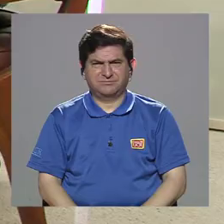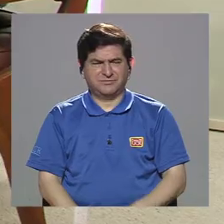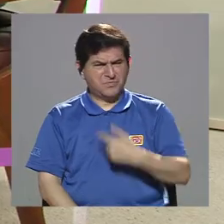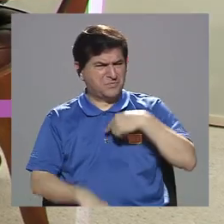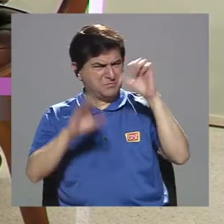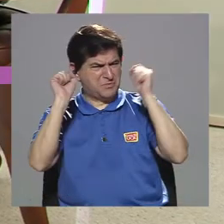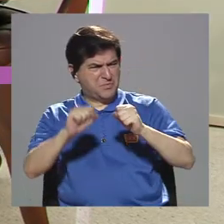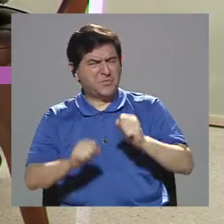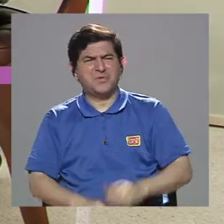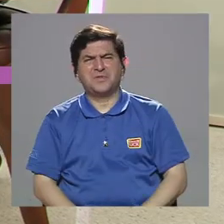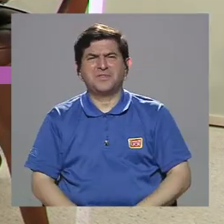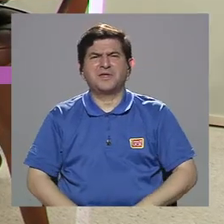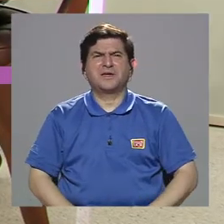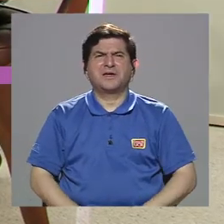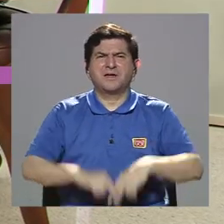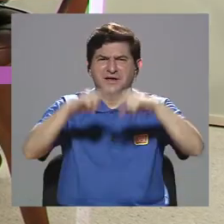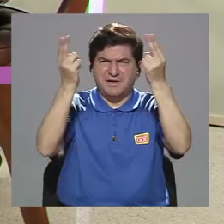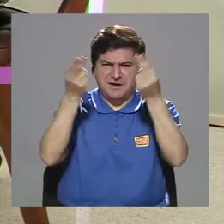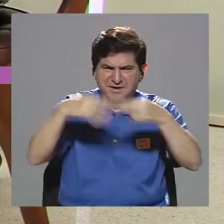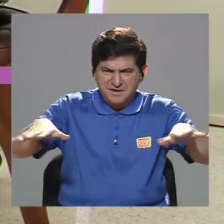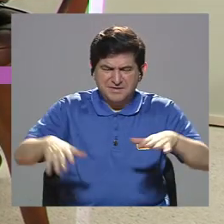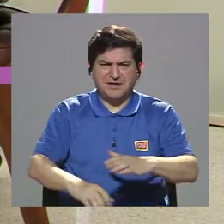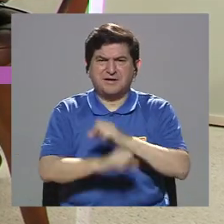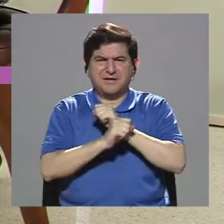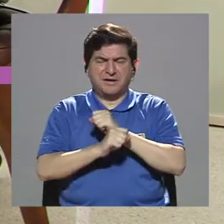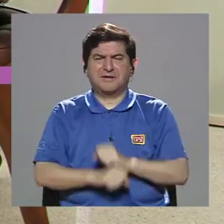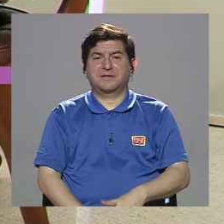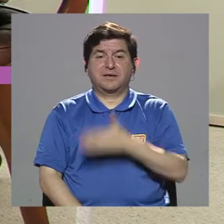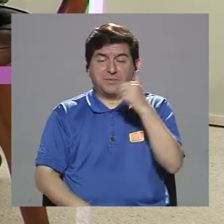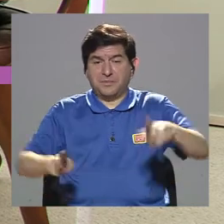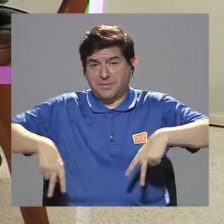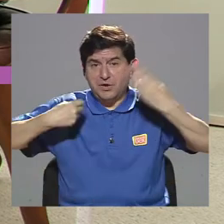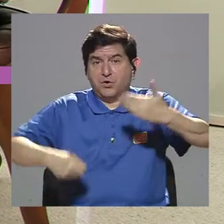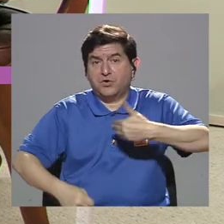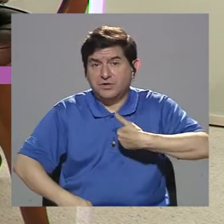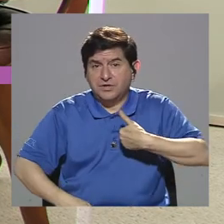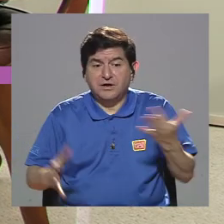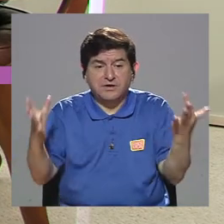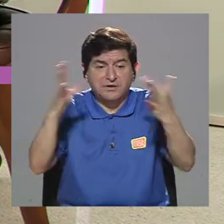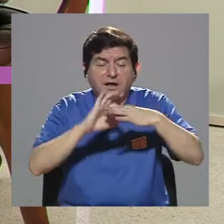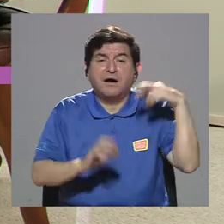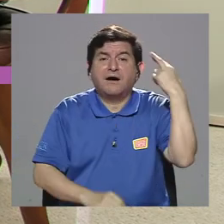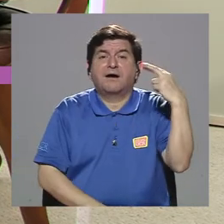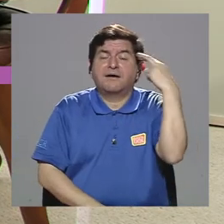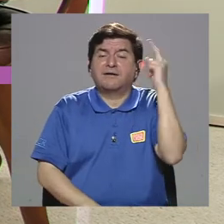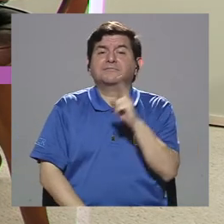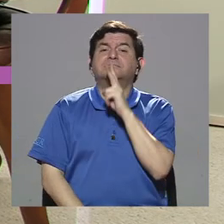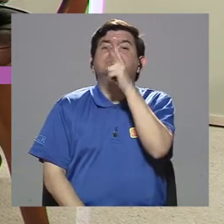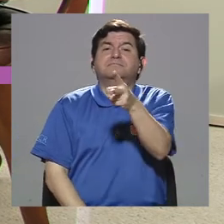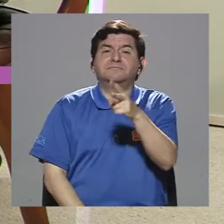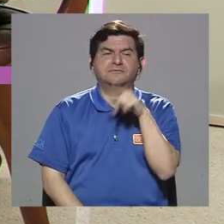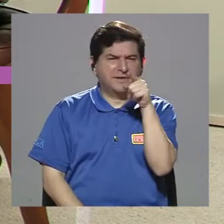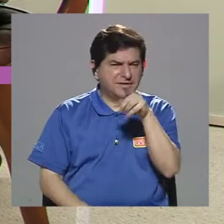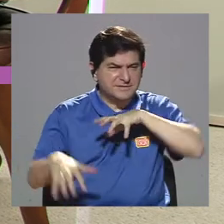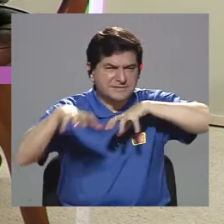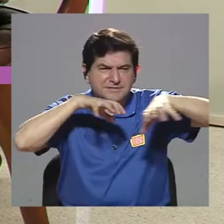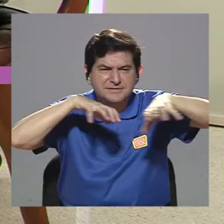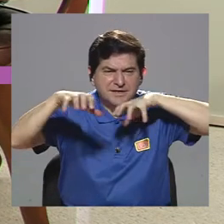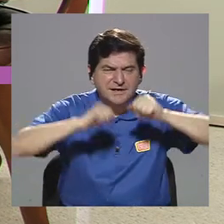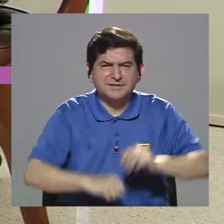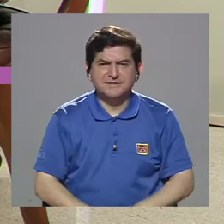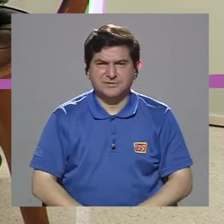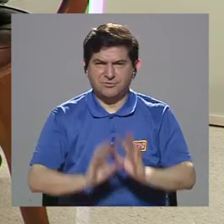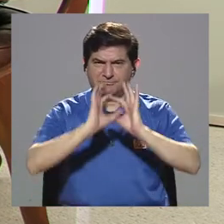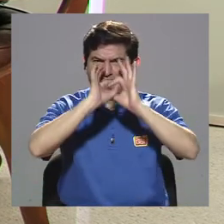poder vivir una internet segura y aprovecharla y vivir mejor tiene que ver con reflexionar realmente si esos actos van en